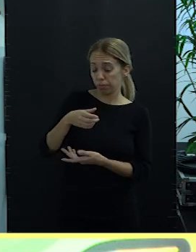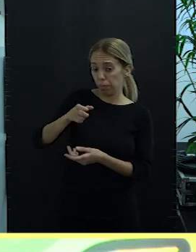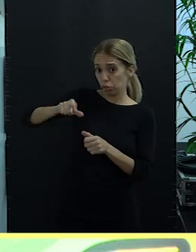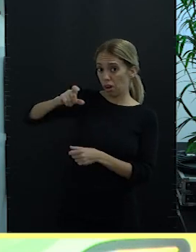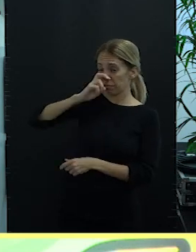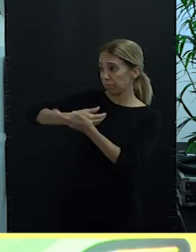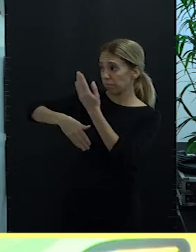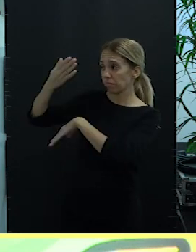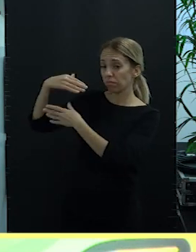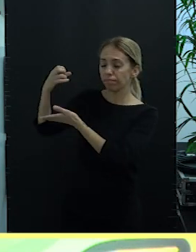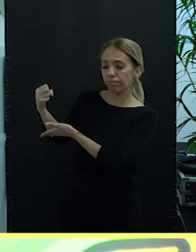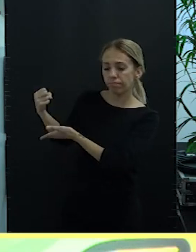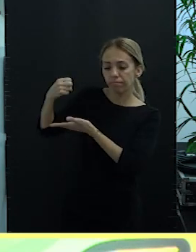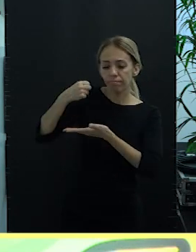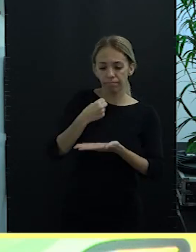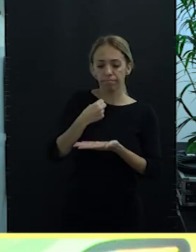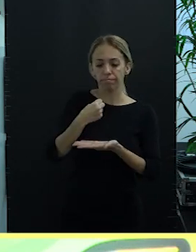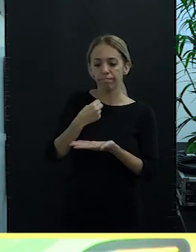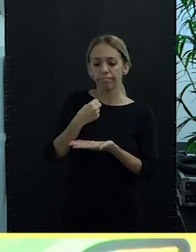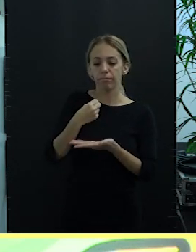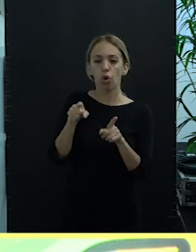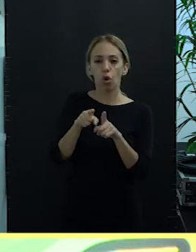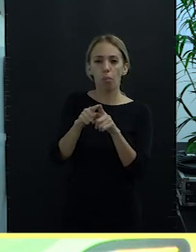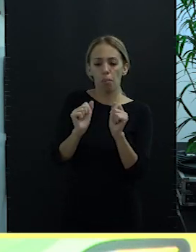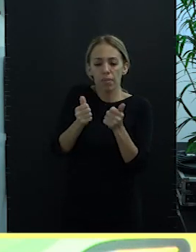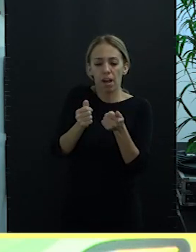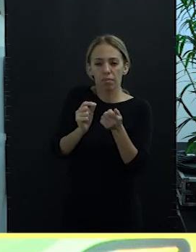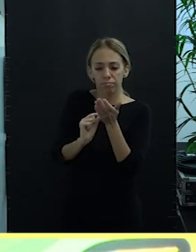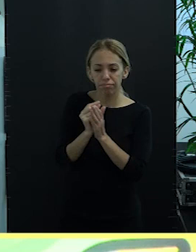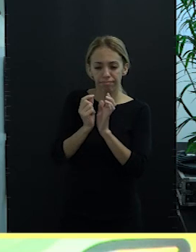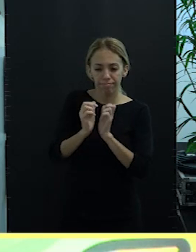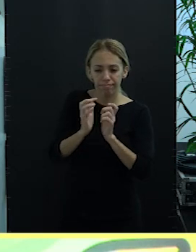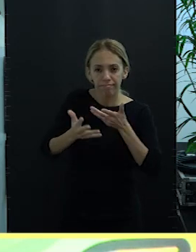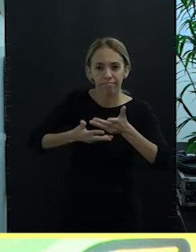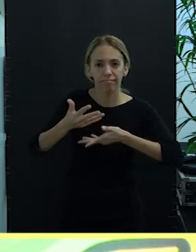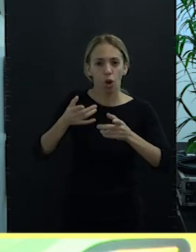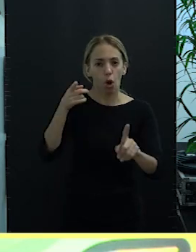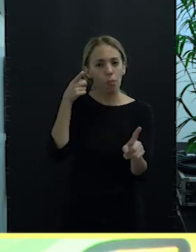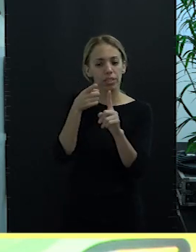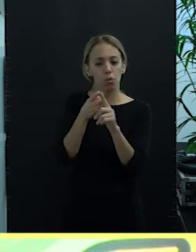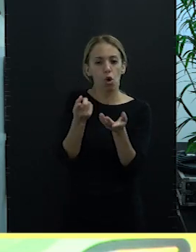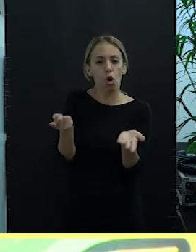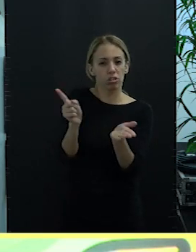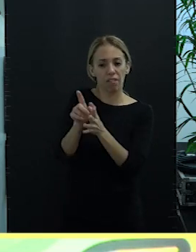han dejado como una mecha para aprender de nuevo ese conocimiento